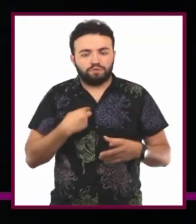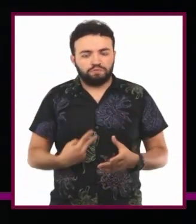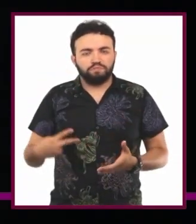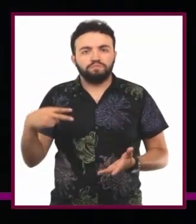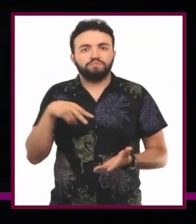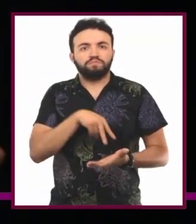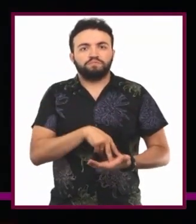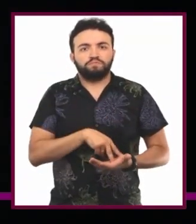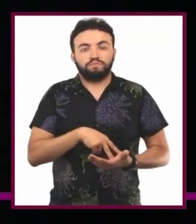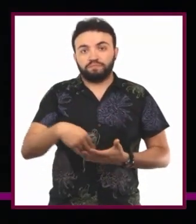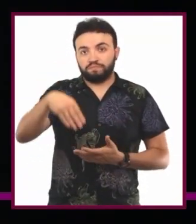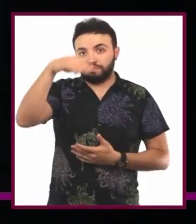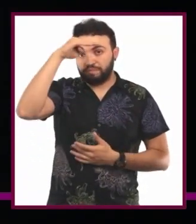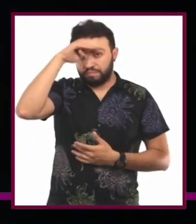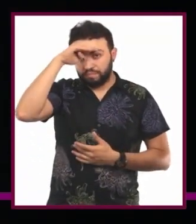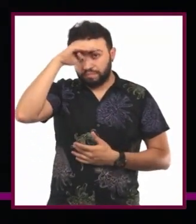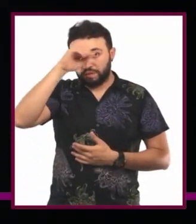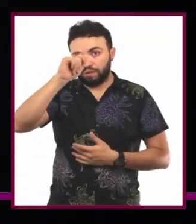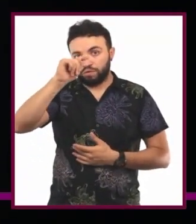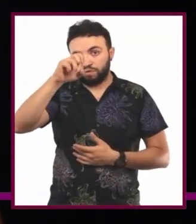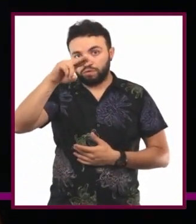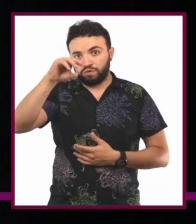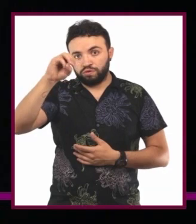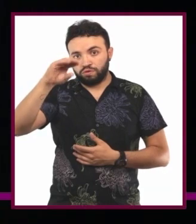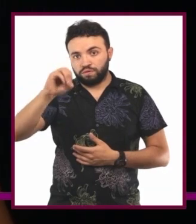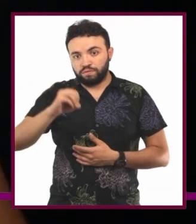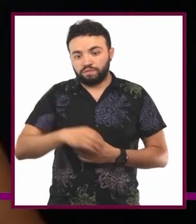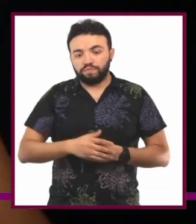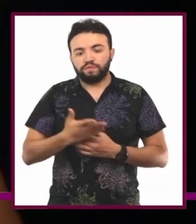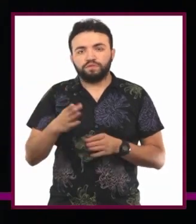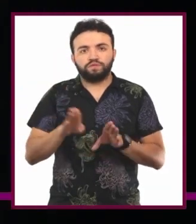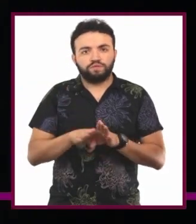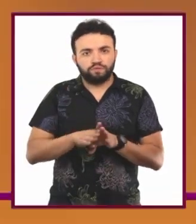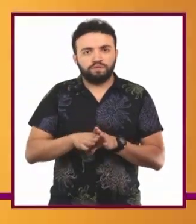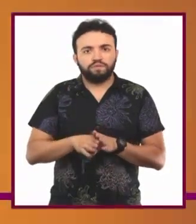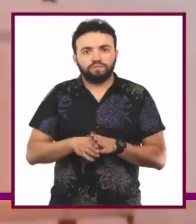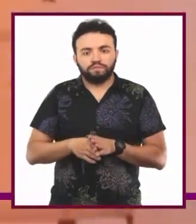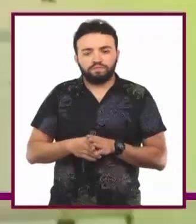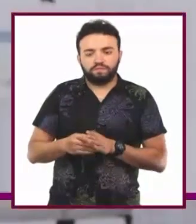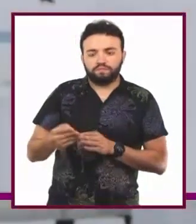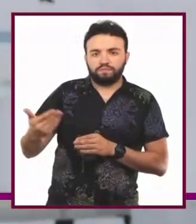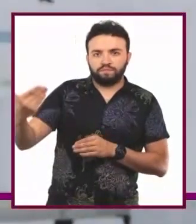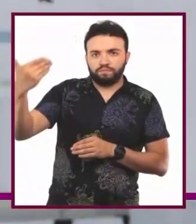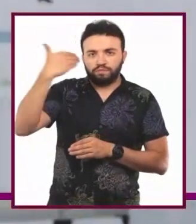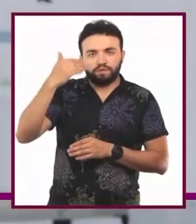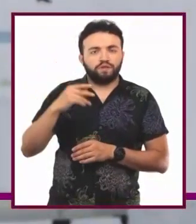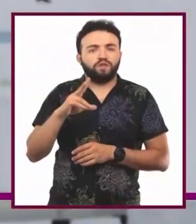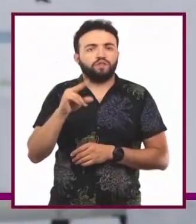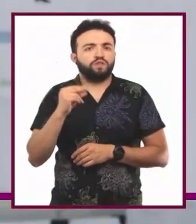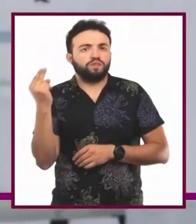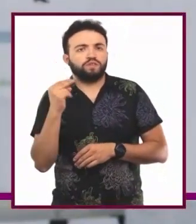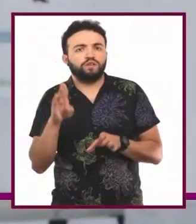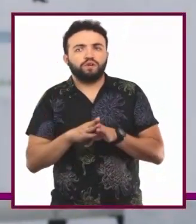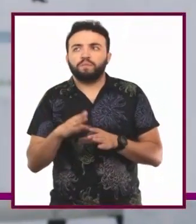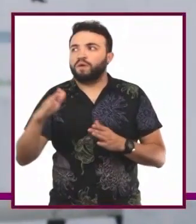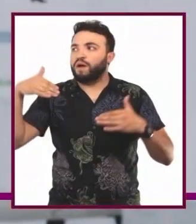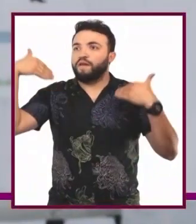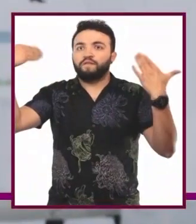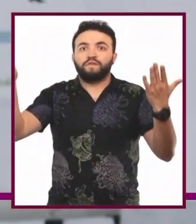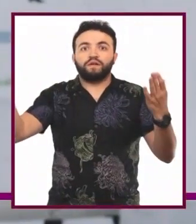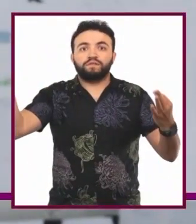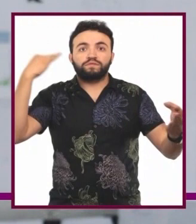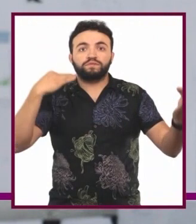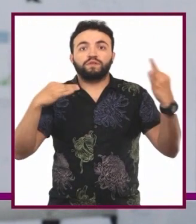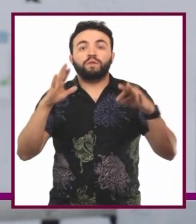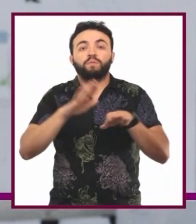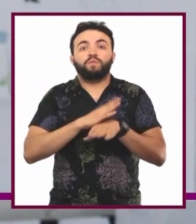postura. El pensamiento autónomo es un pensamiento que se dirige a sí mismo. No requiere de nada externo que lo discipline porque